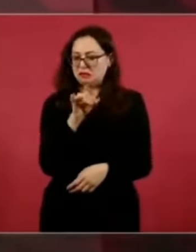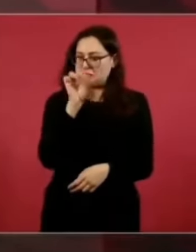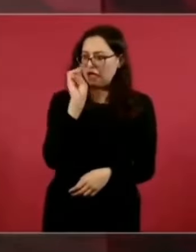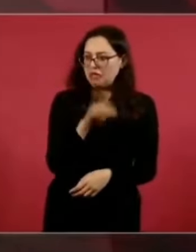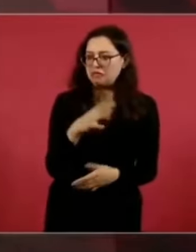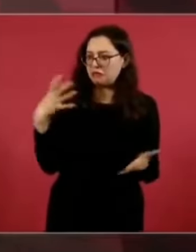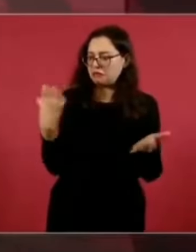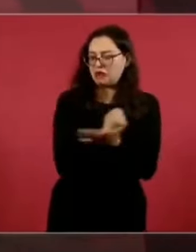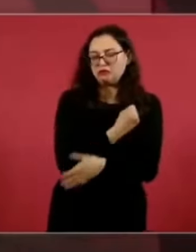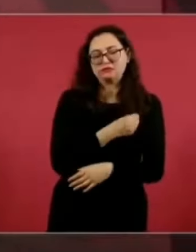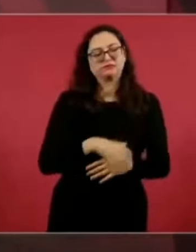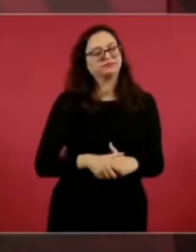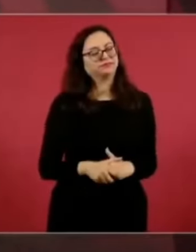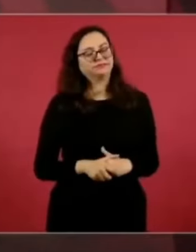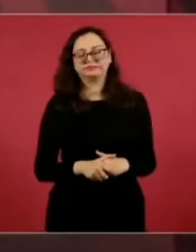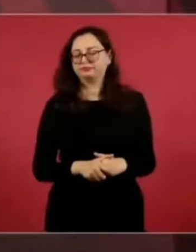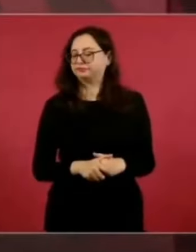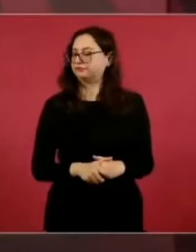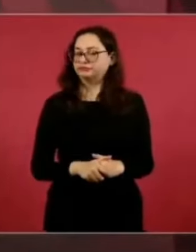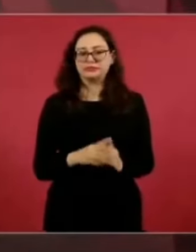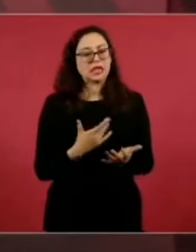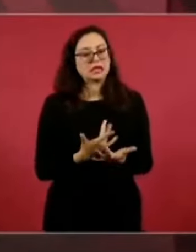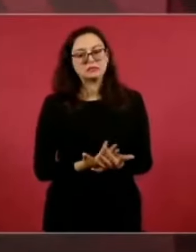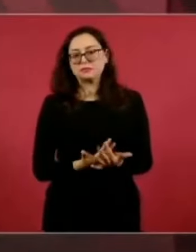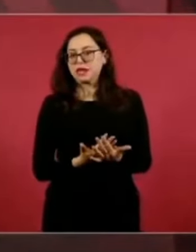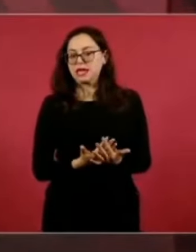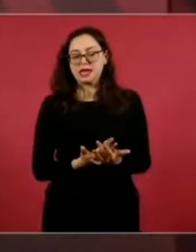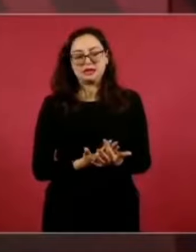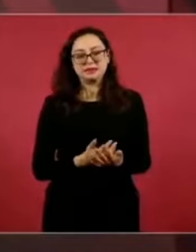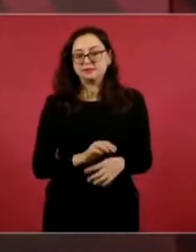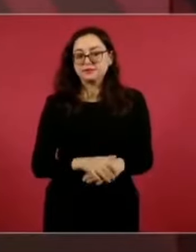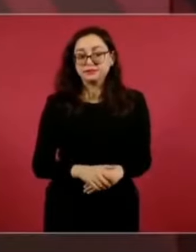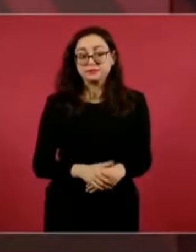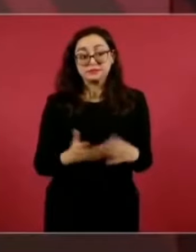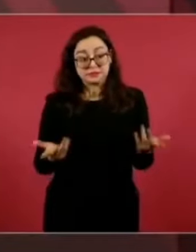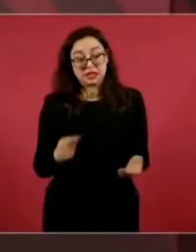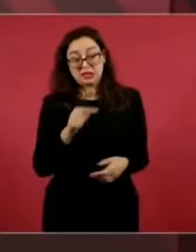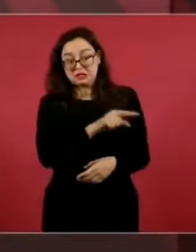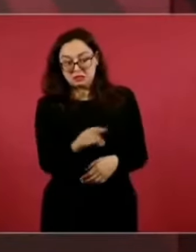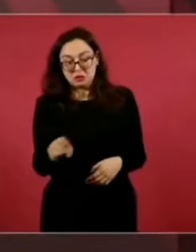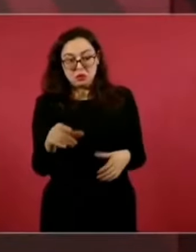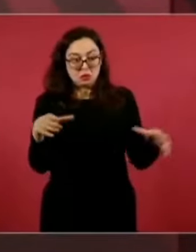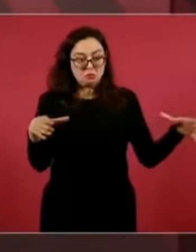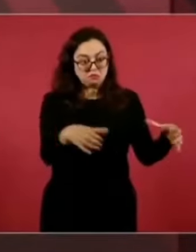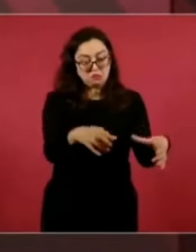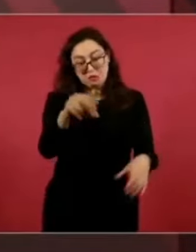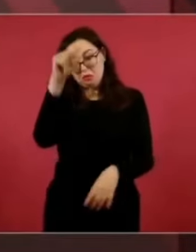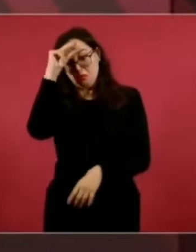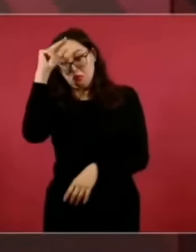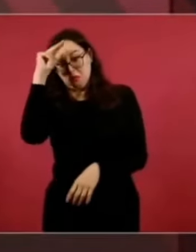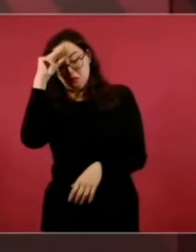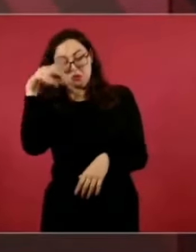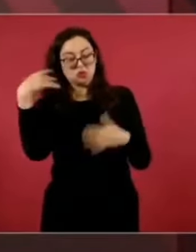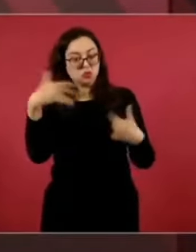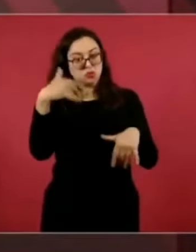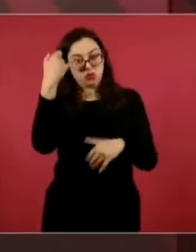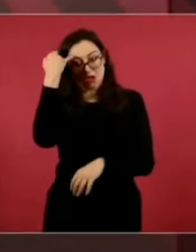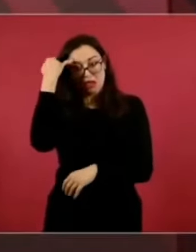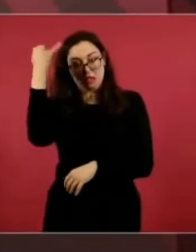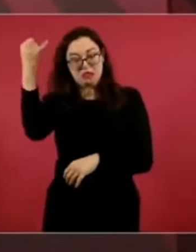diplomacia, científicos, intelectuales, artistas,